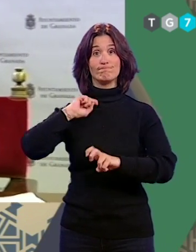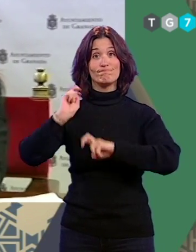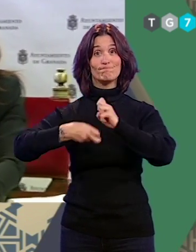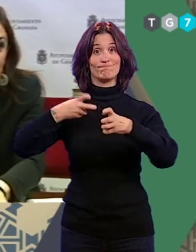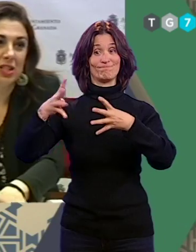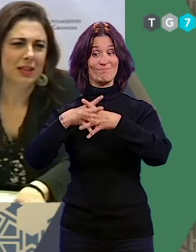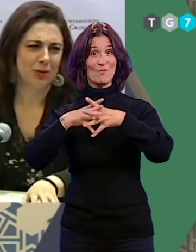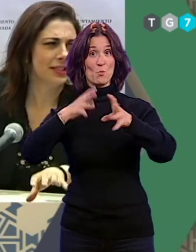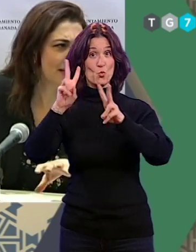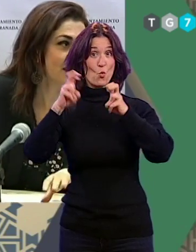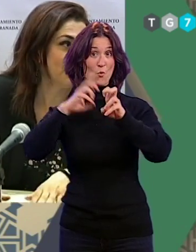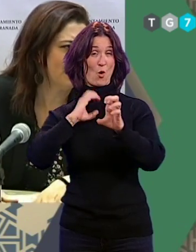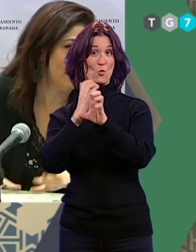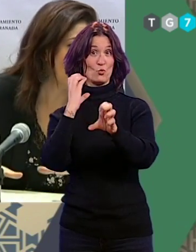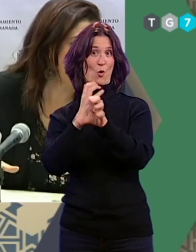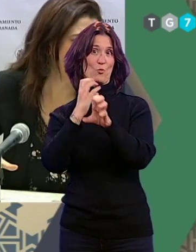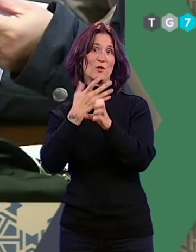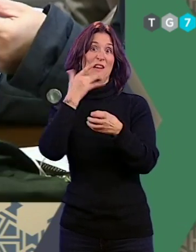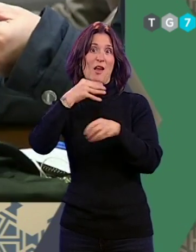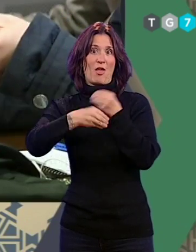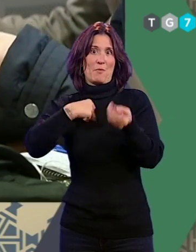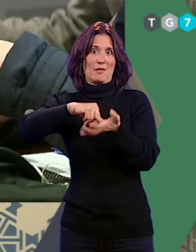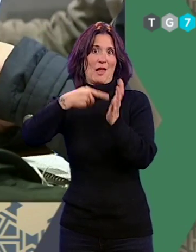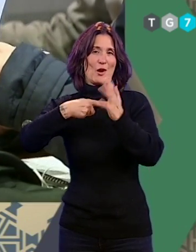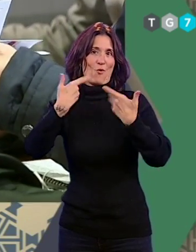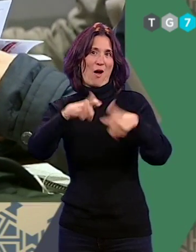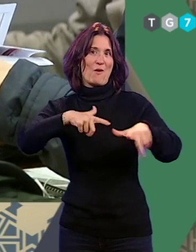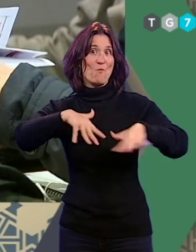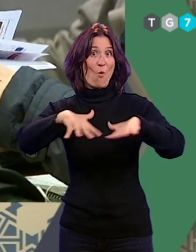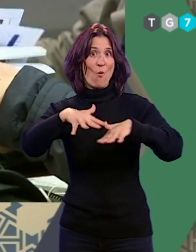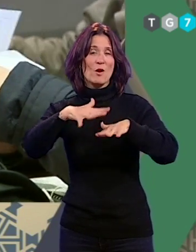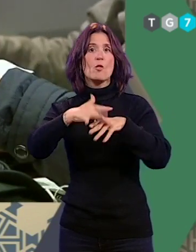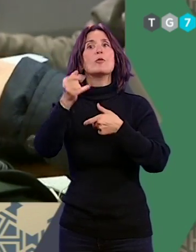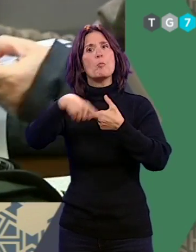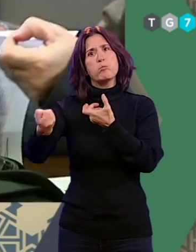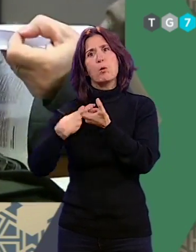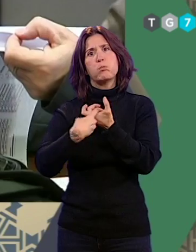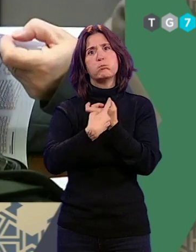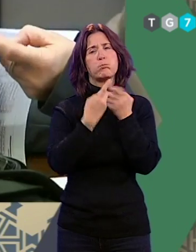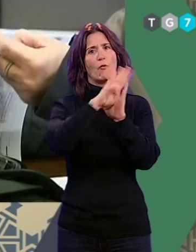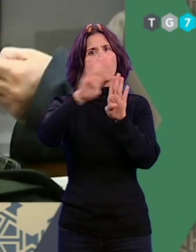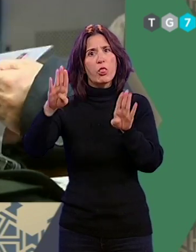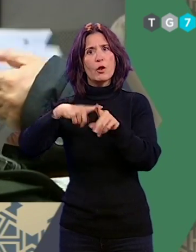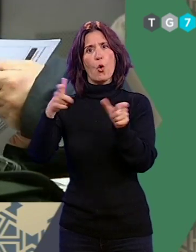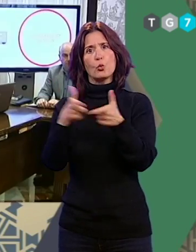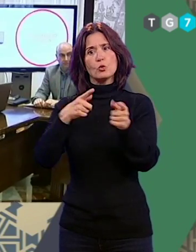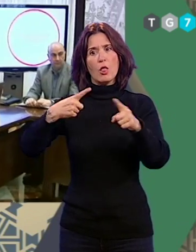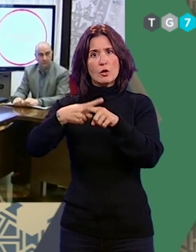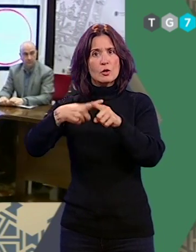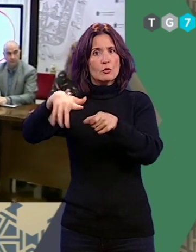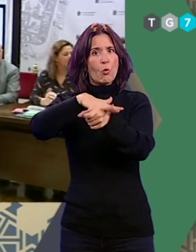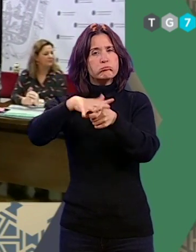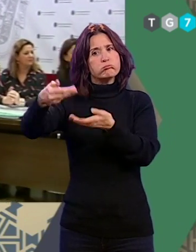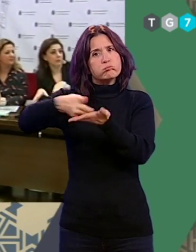sistema de autobuses, desarrollada por los técnicos del área de movilidad, ha sido realizada con la participación de vecinos en las juntas municipales de